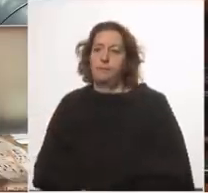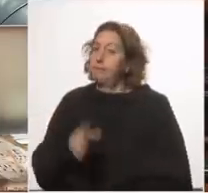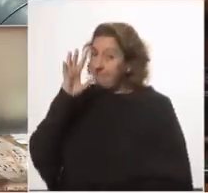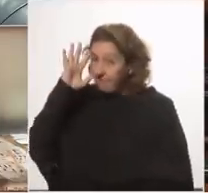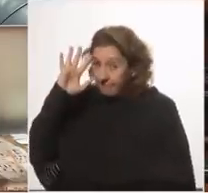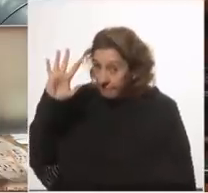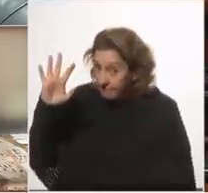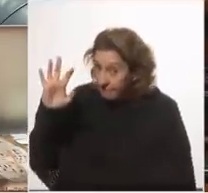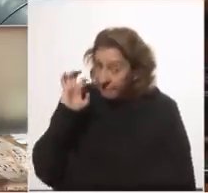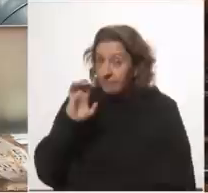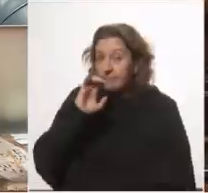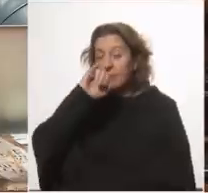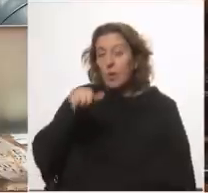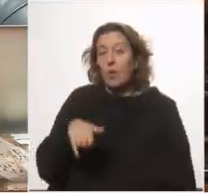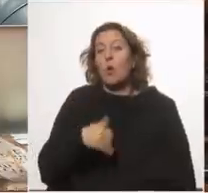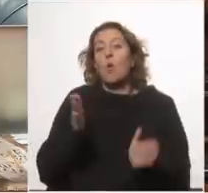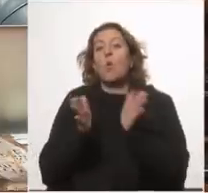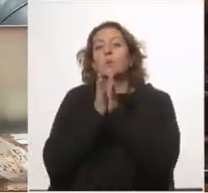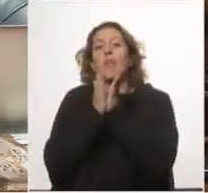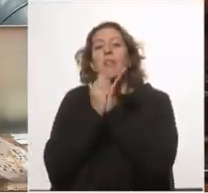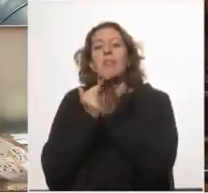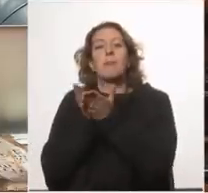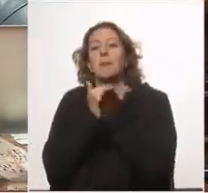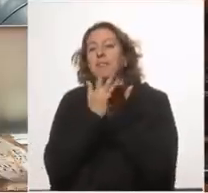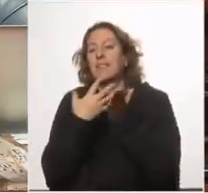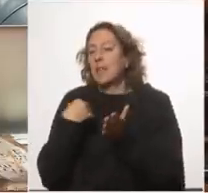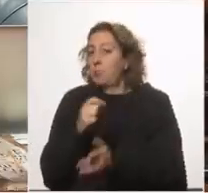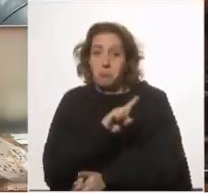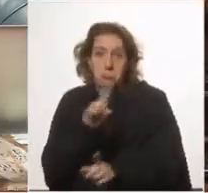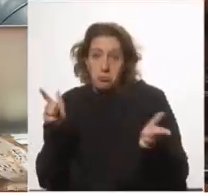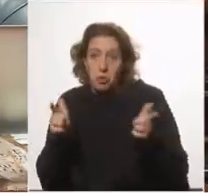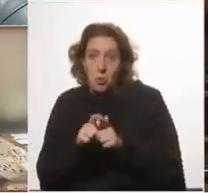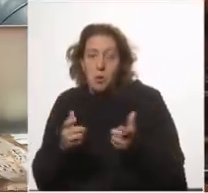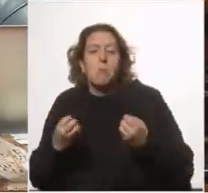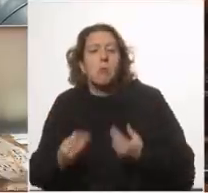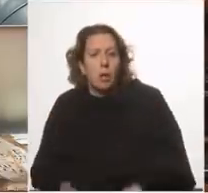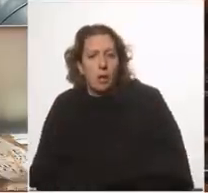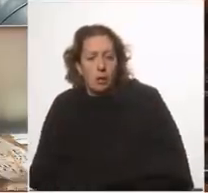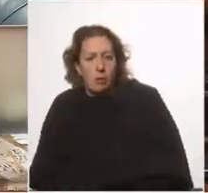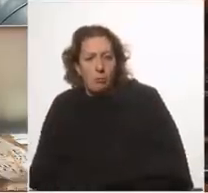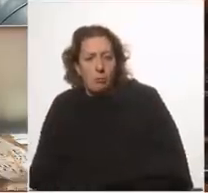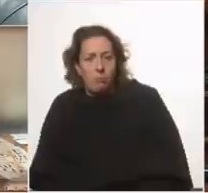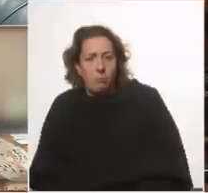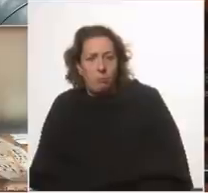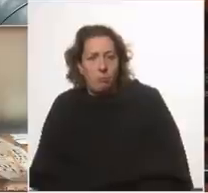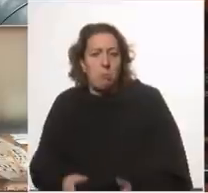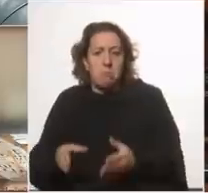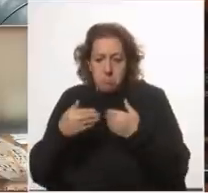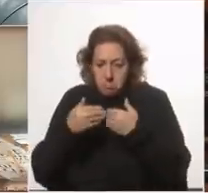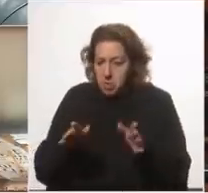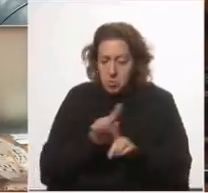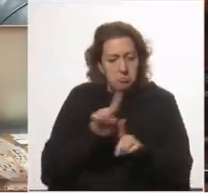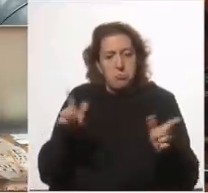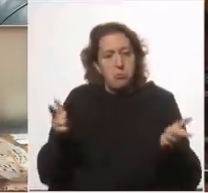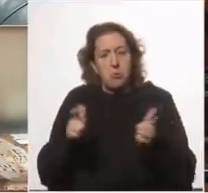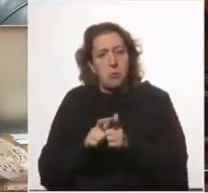Recordemos que la judeza en la Junta Departamental de Salud no se reúne el Ministro nos podrá decir ¿por qué la judeza no se reúne desde que se asumió? ¿por qué no